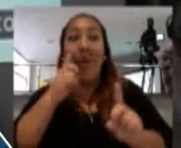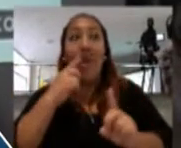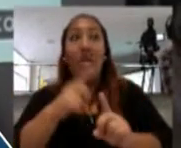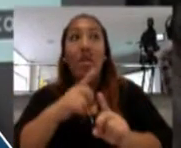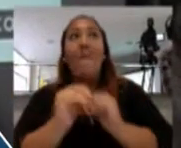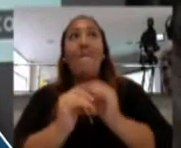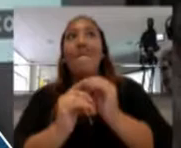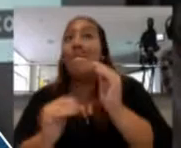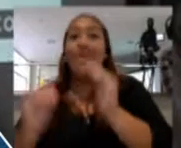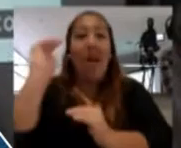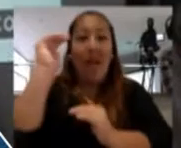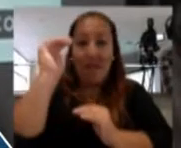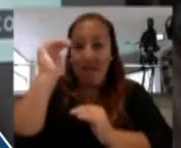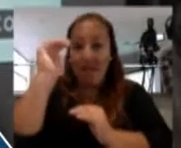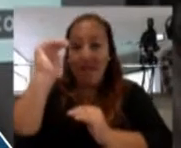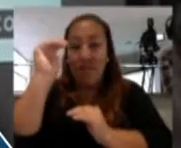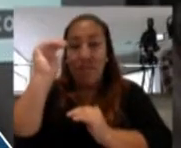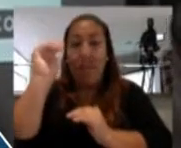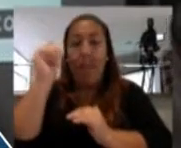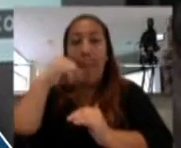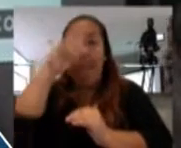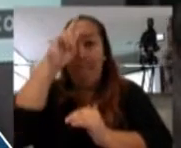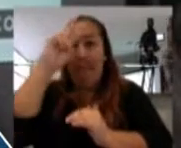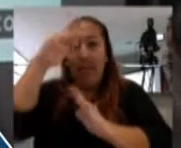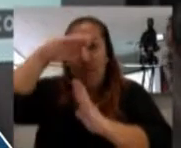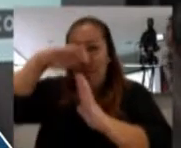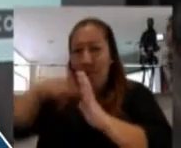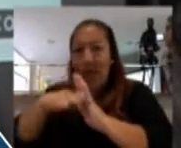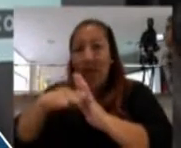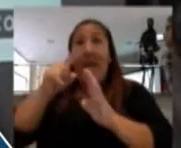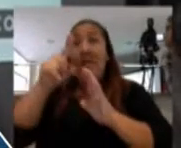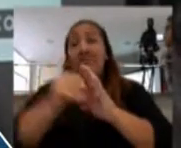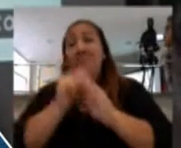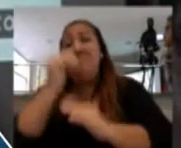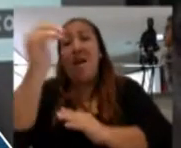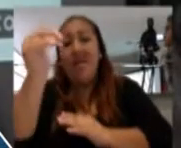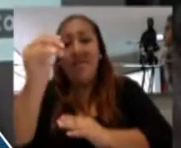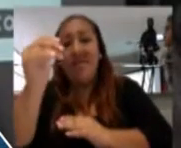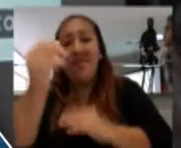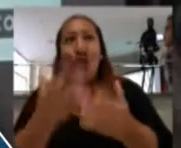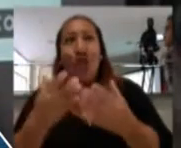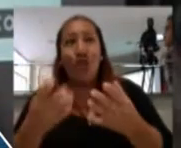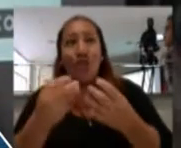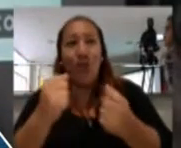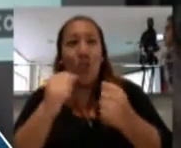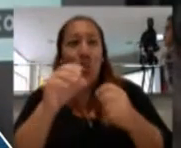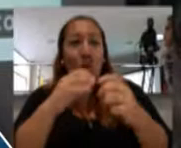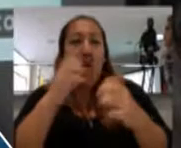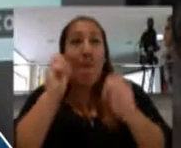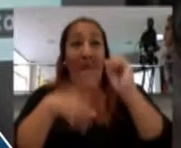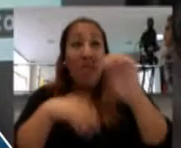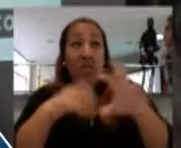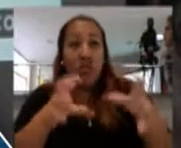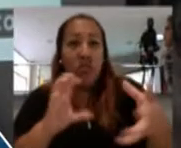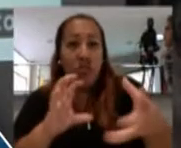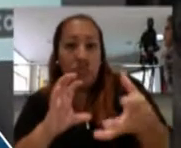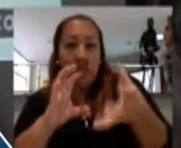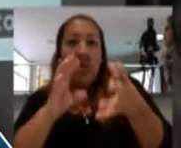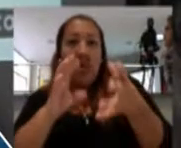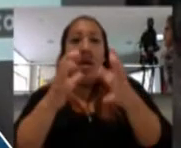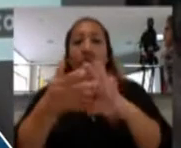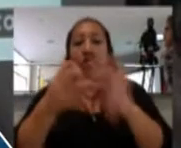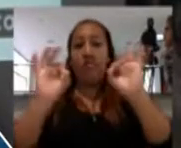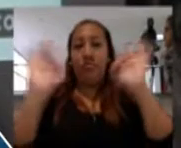algunos pasos más adelante porque lo que es basura sólida la están finalmente convirtiendo en energía